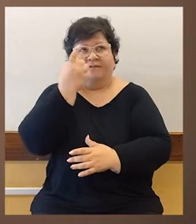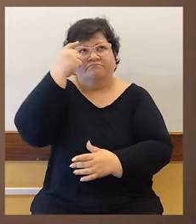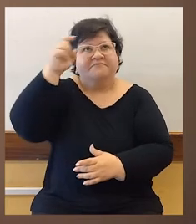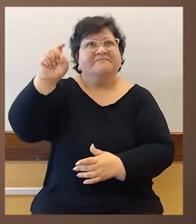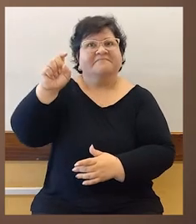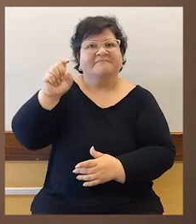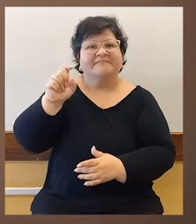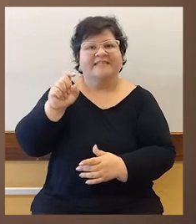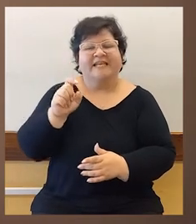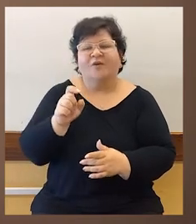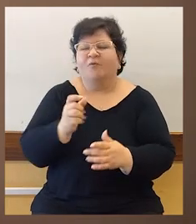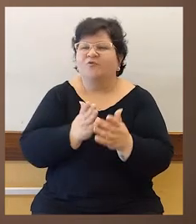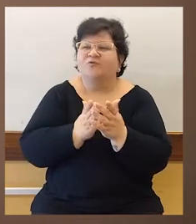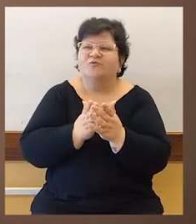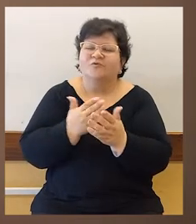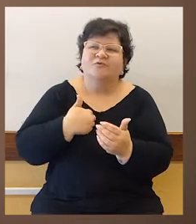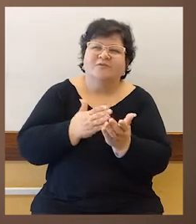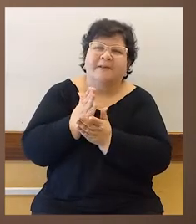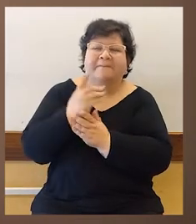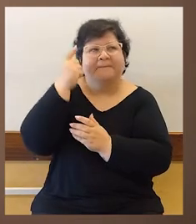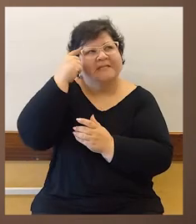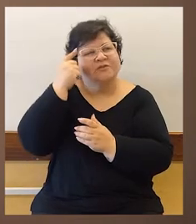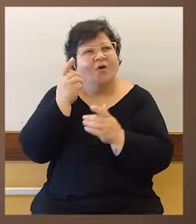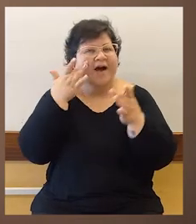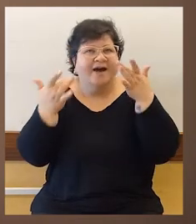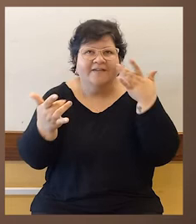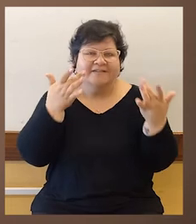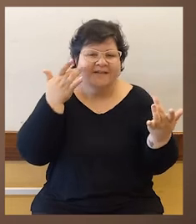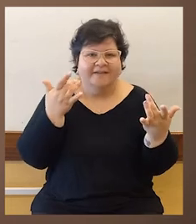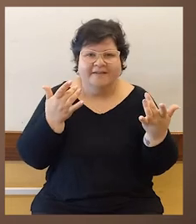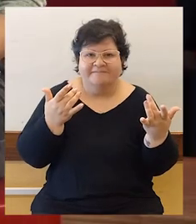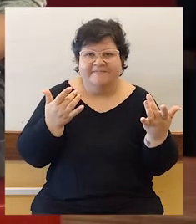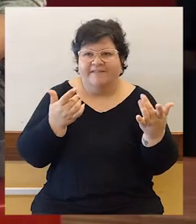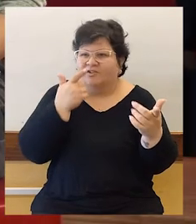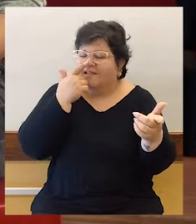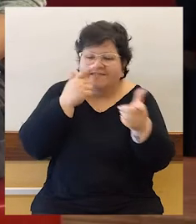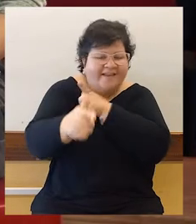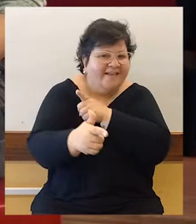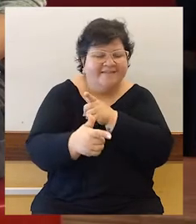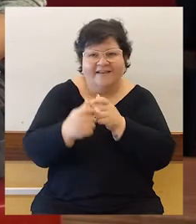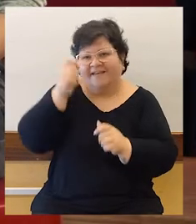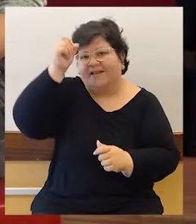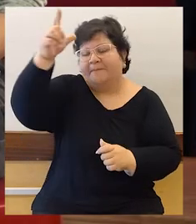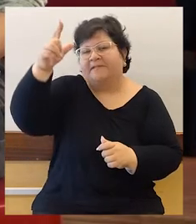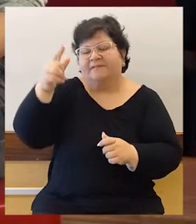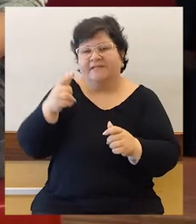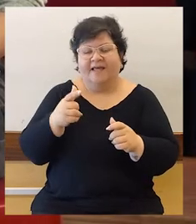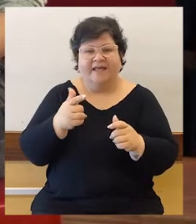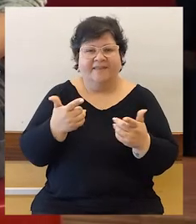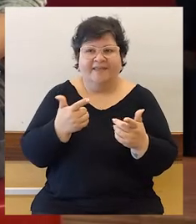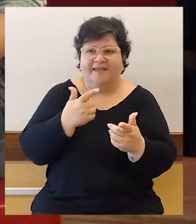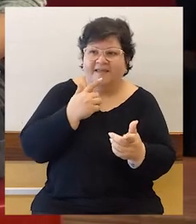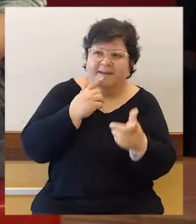asocio a las artes, a la espontaneidad, por ejemplo, que tiene que ver con esa capacidad que tiene el ser humano de dar